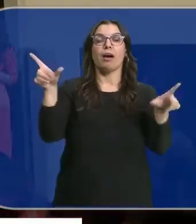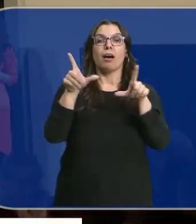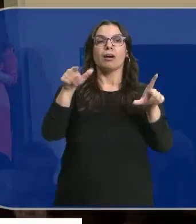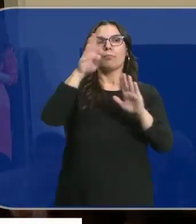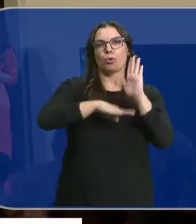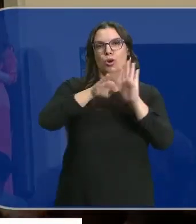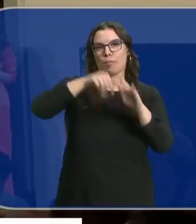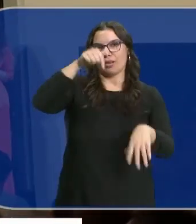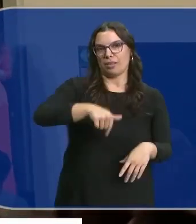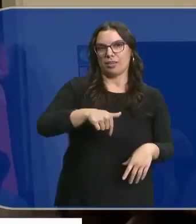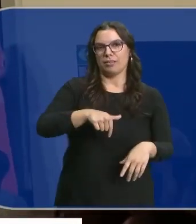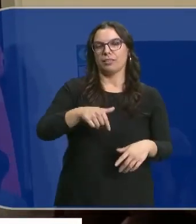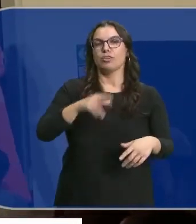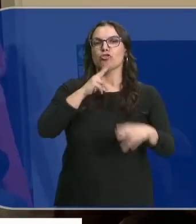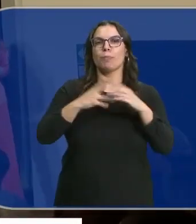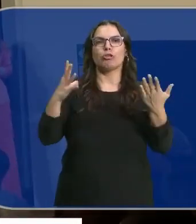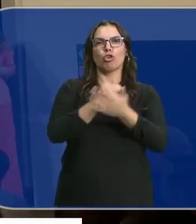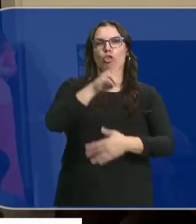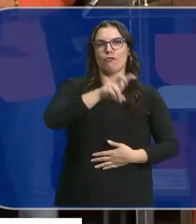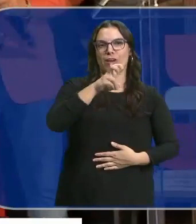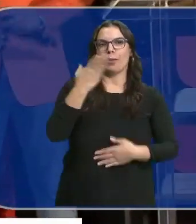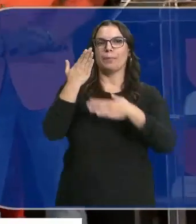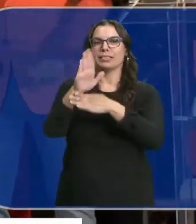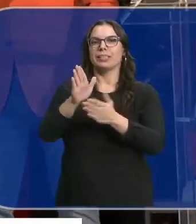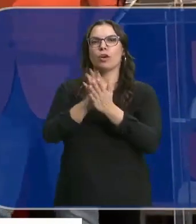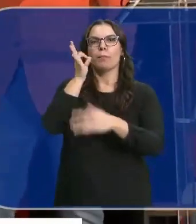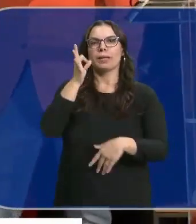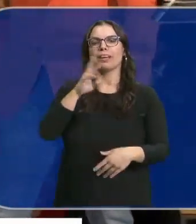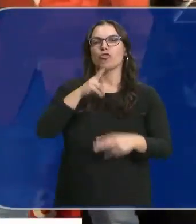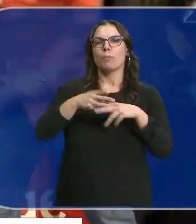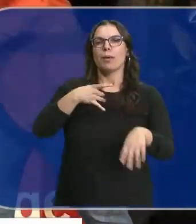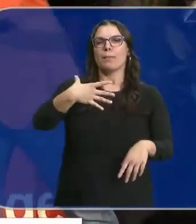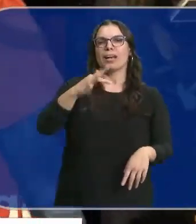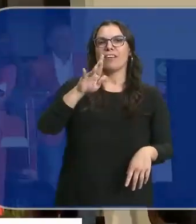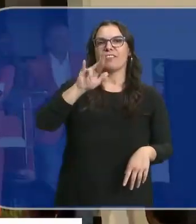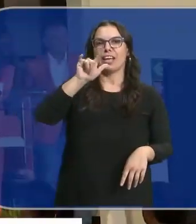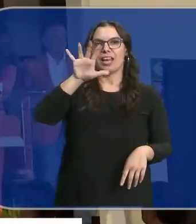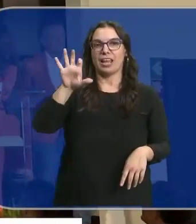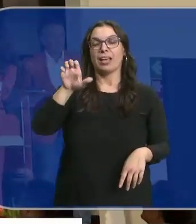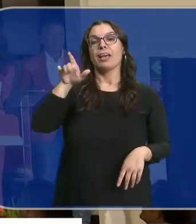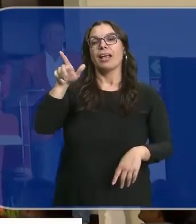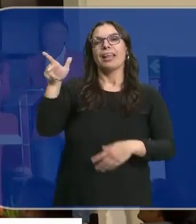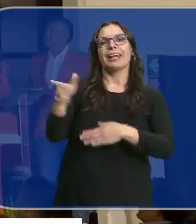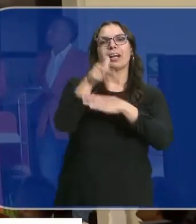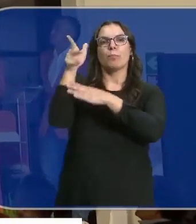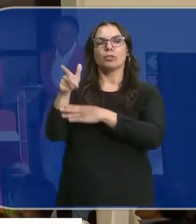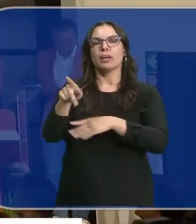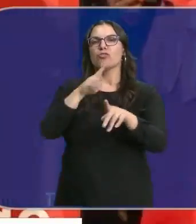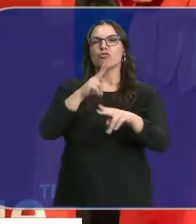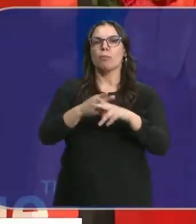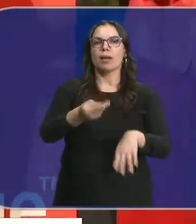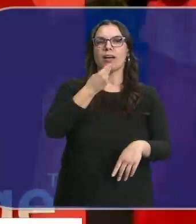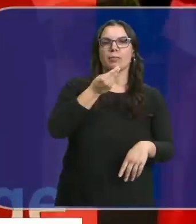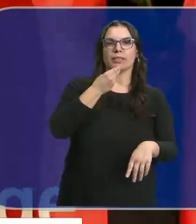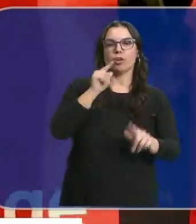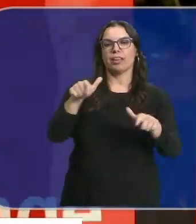premiado un programa de esta casa, Todo Vale, un programa presentado por nuestra compañera Blanca Fraile, que ha conseguido el premio gracias a su reportaje Alimentación